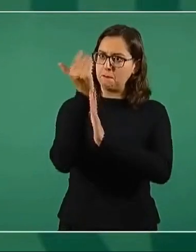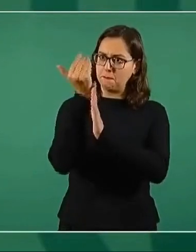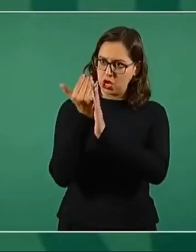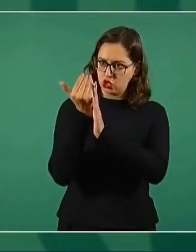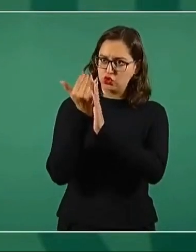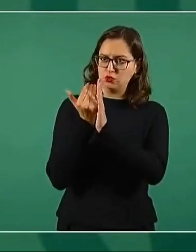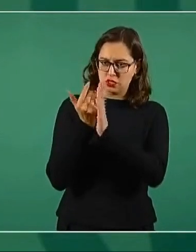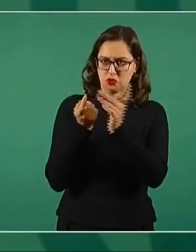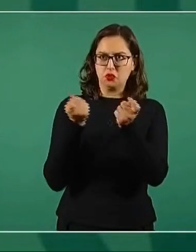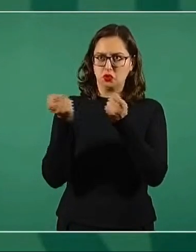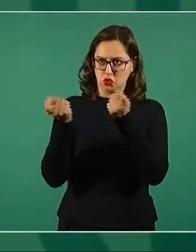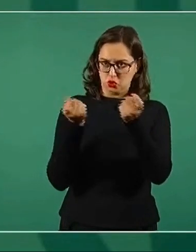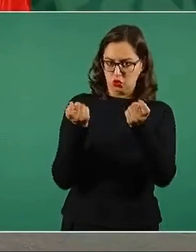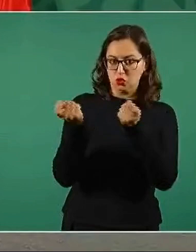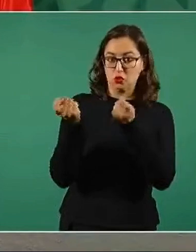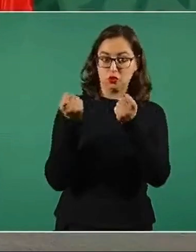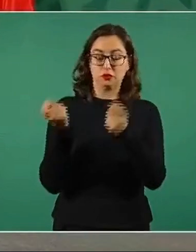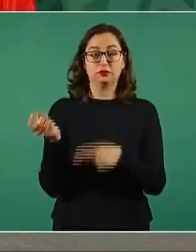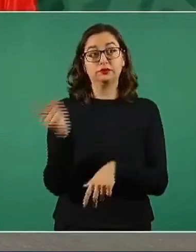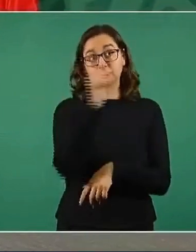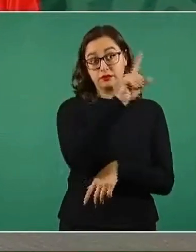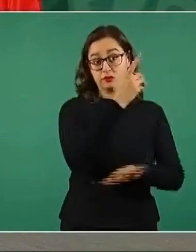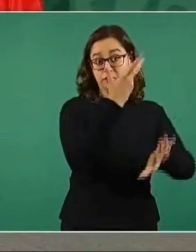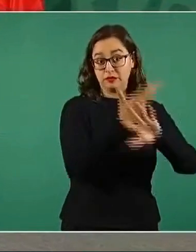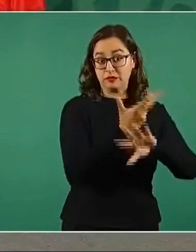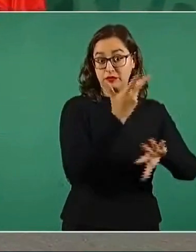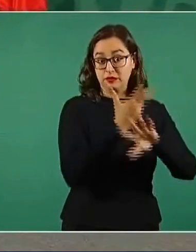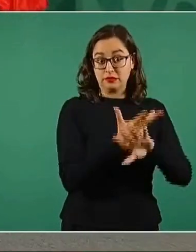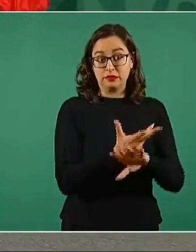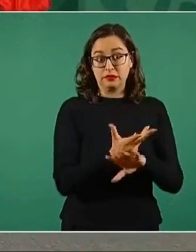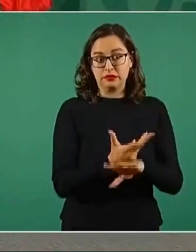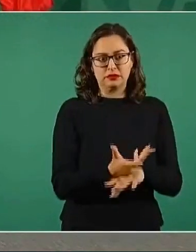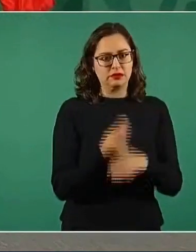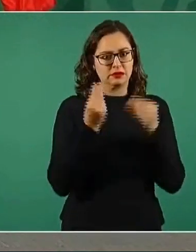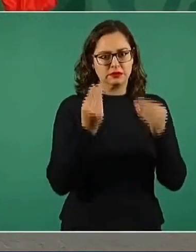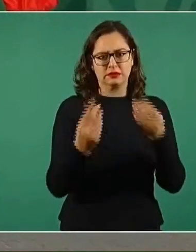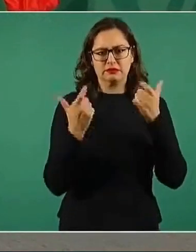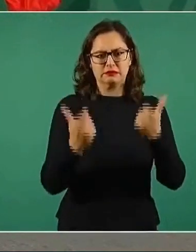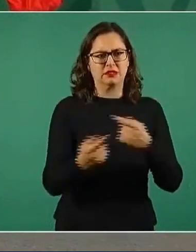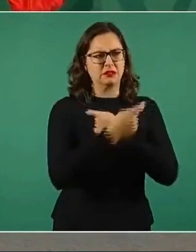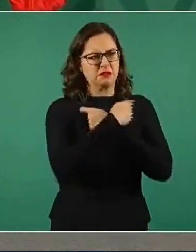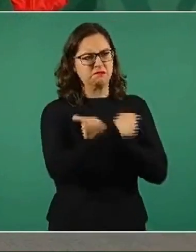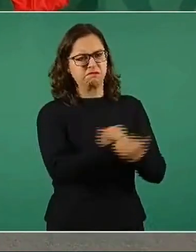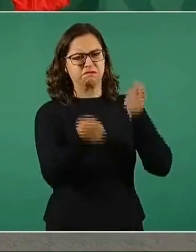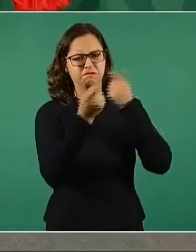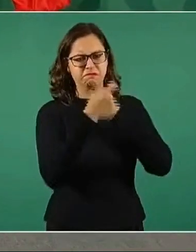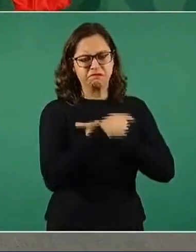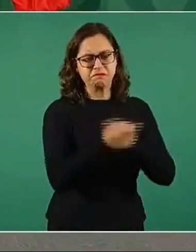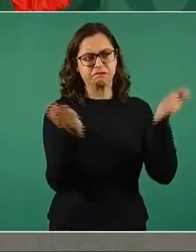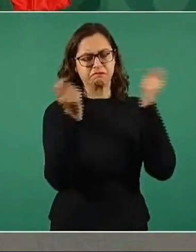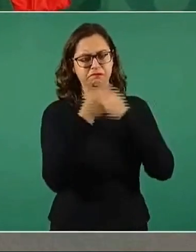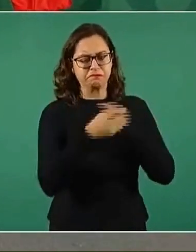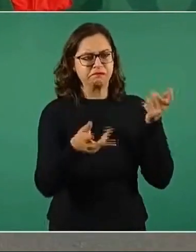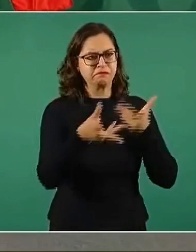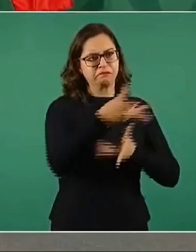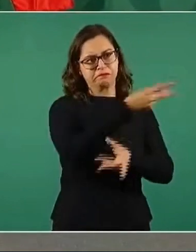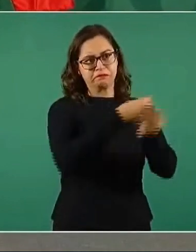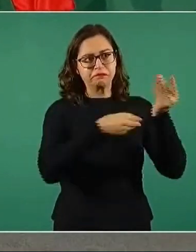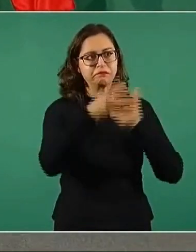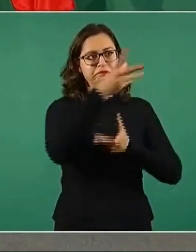en Estados Unidos, hay mucho circulante